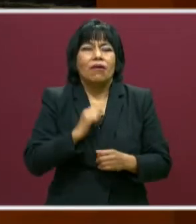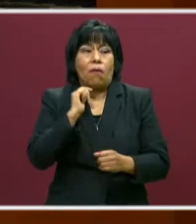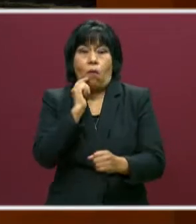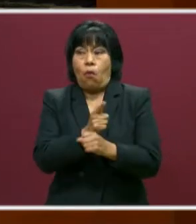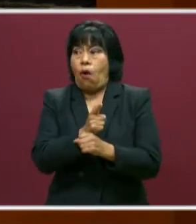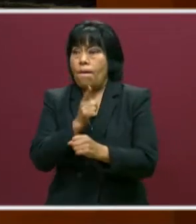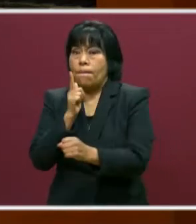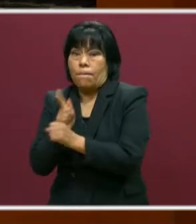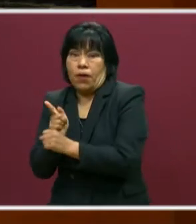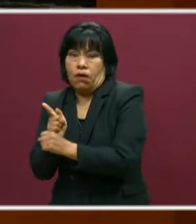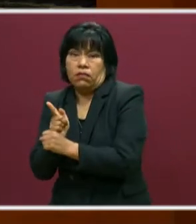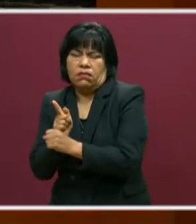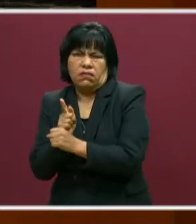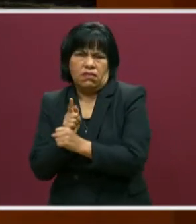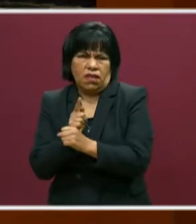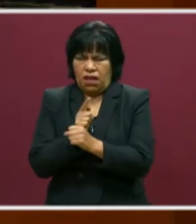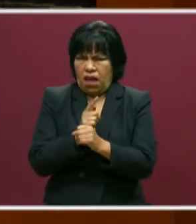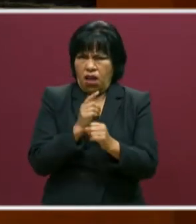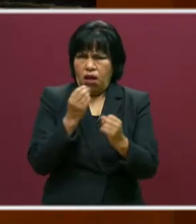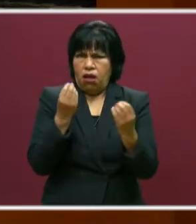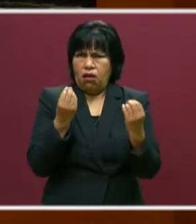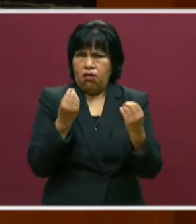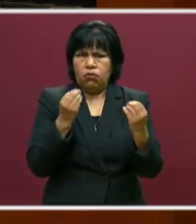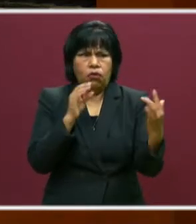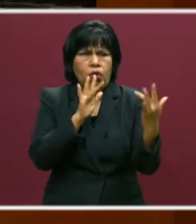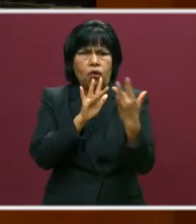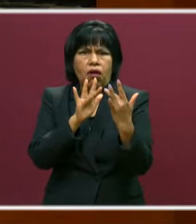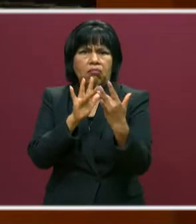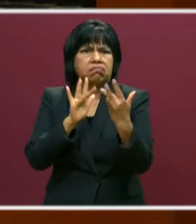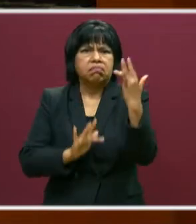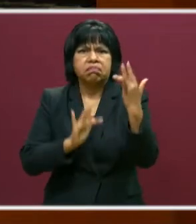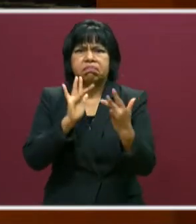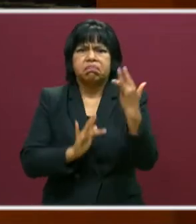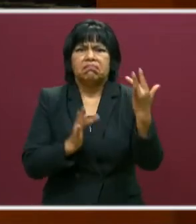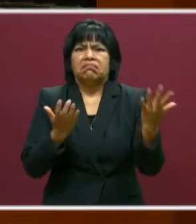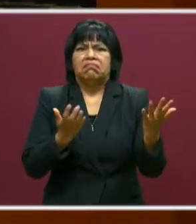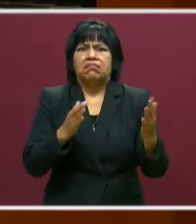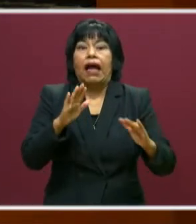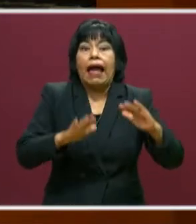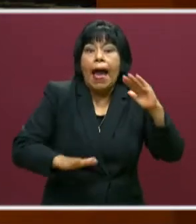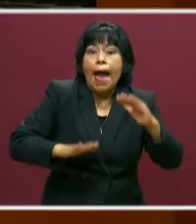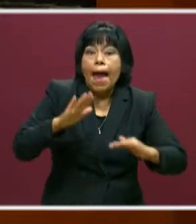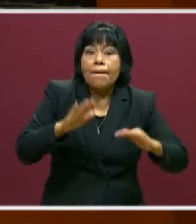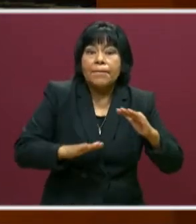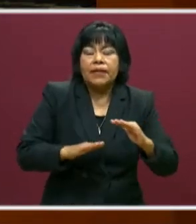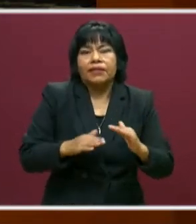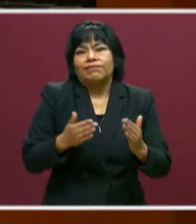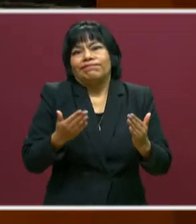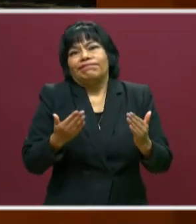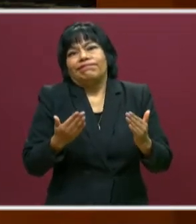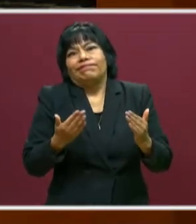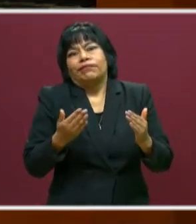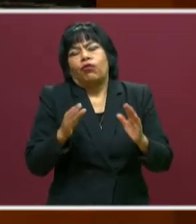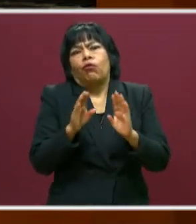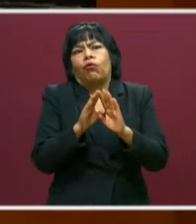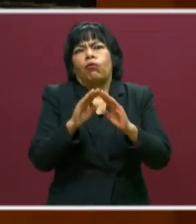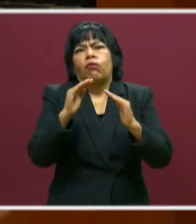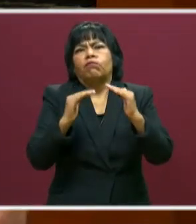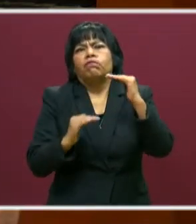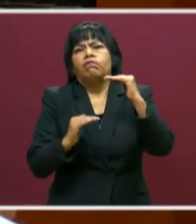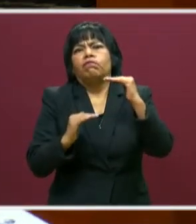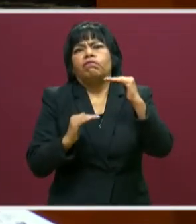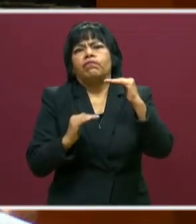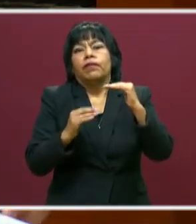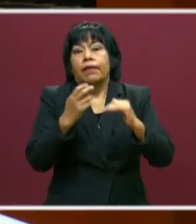muchos tienen conectividad y eso genera a veces, en ciertas ocasiones, desventaja. Por eso es que